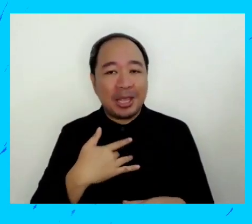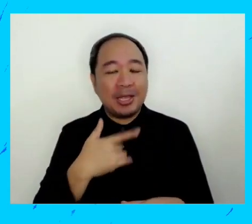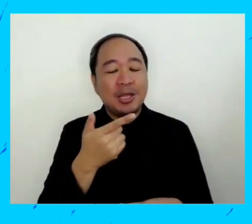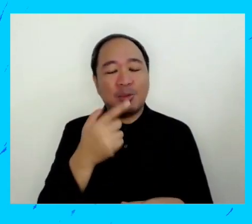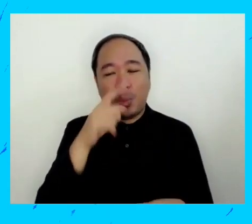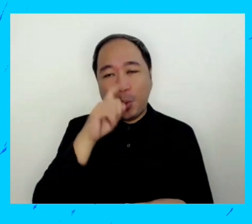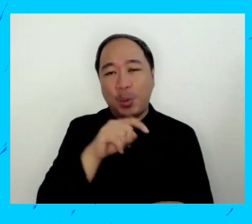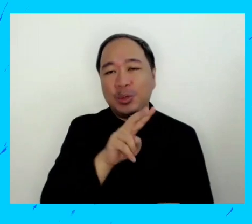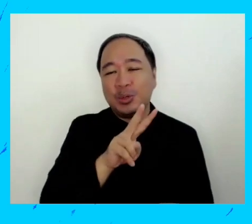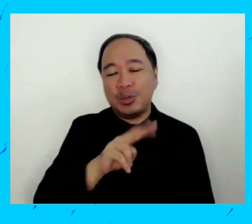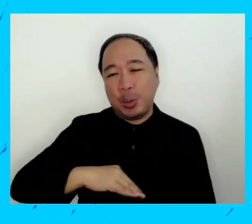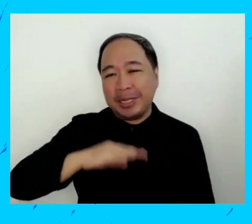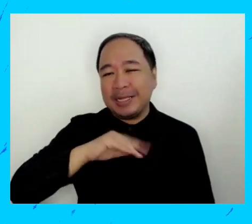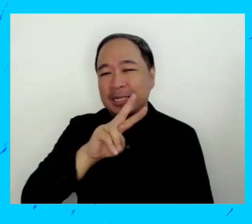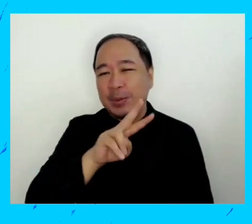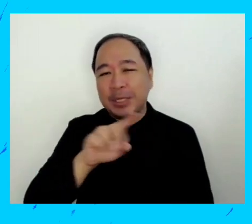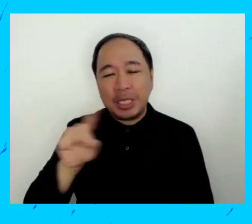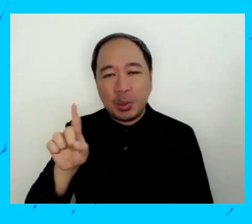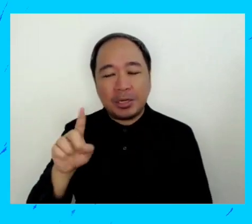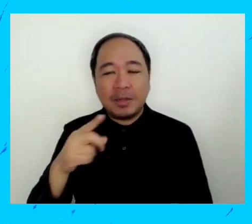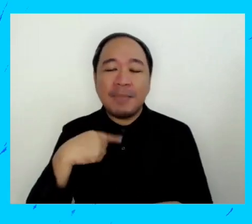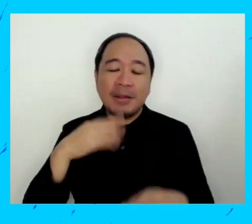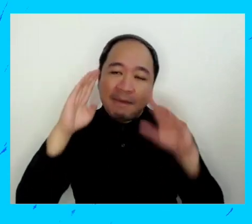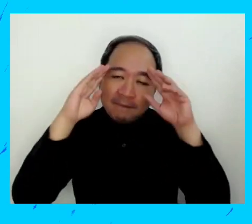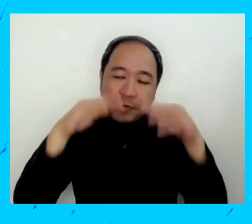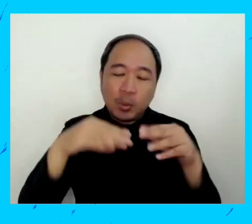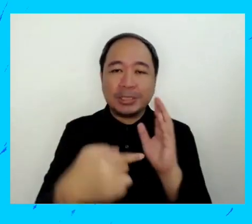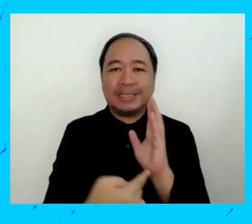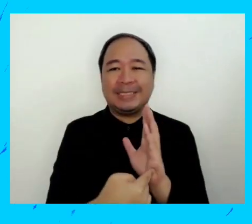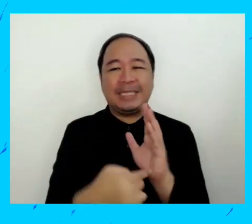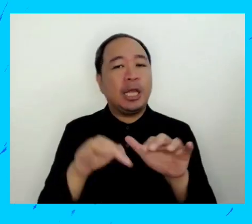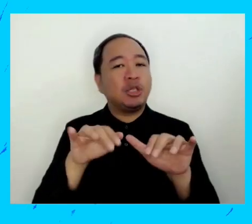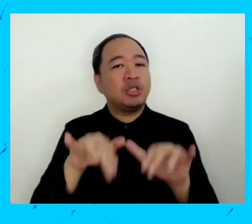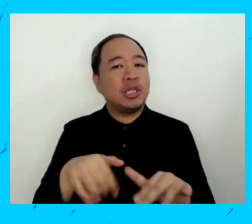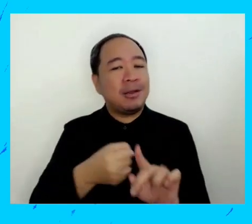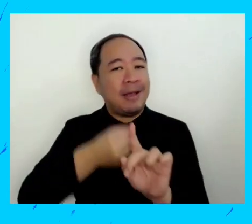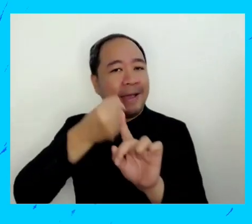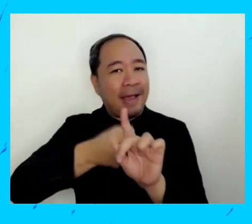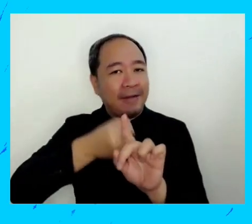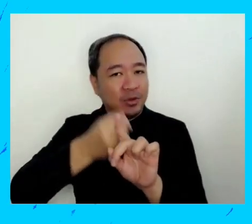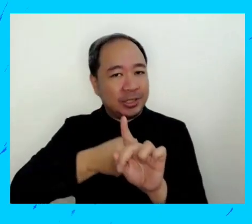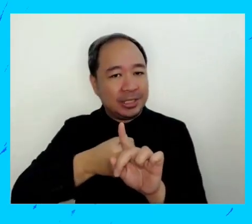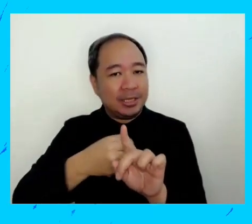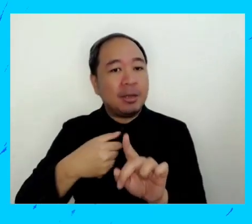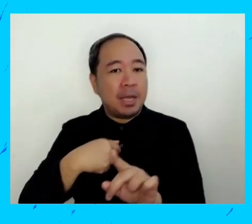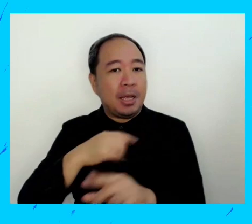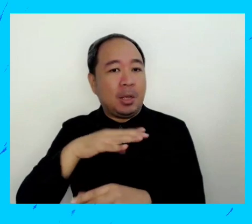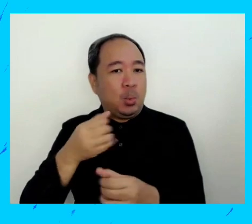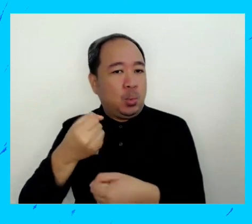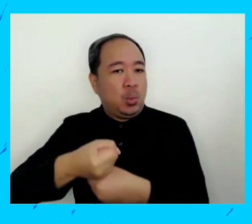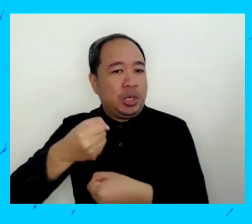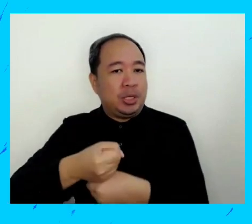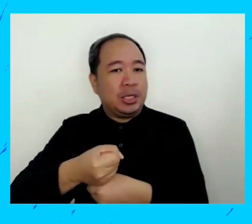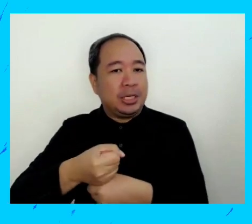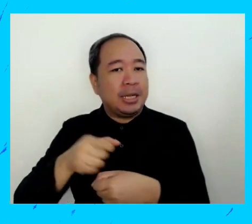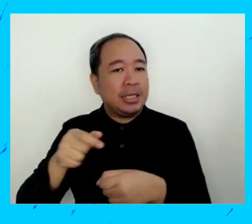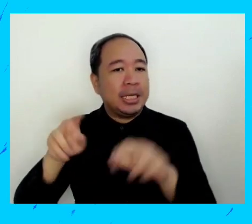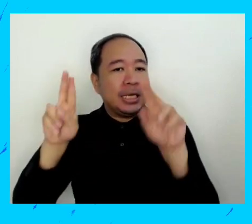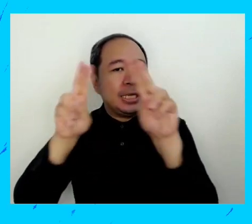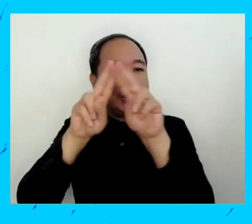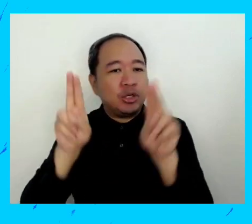valley mañana tendré 21 años un principal trabajo principalmente con las bocas y